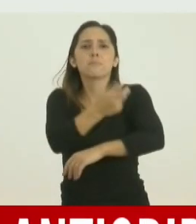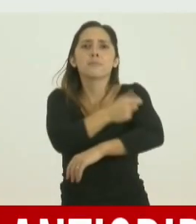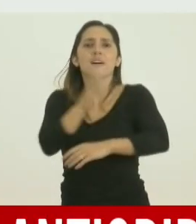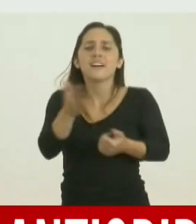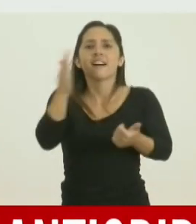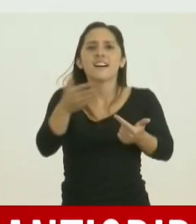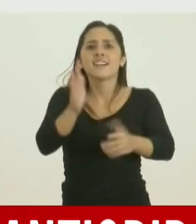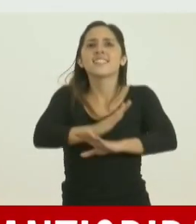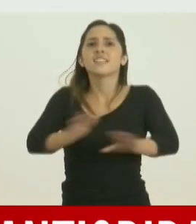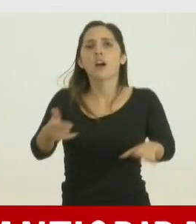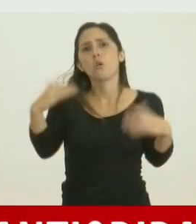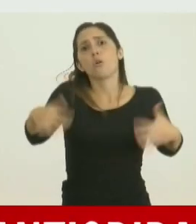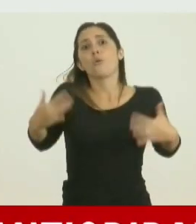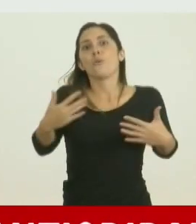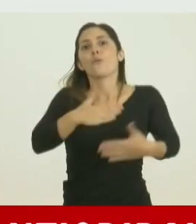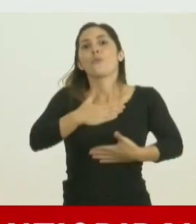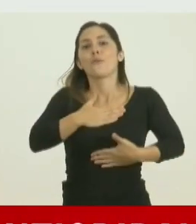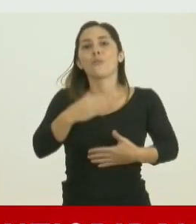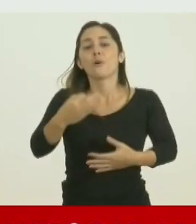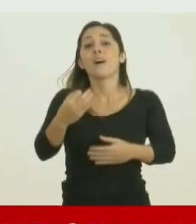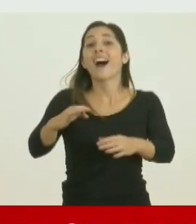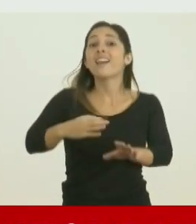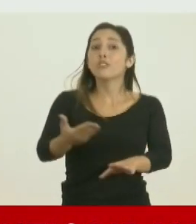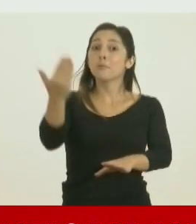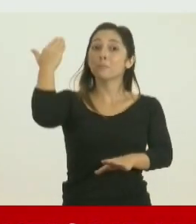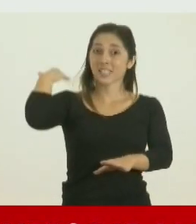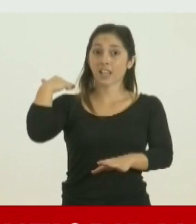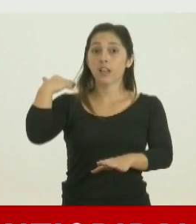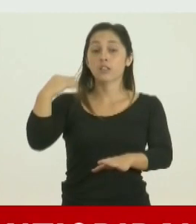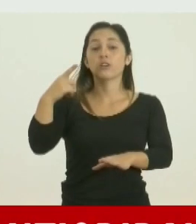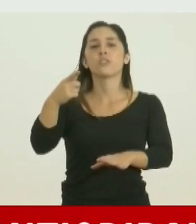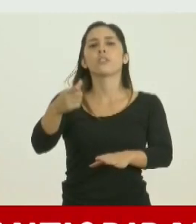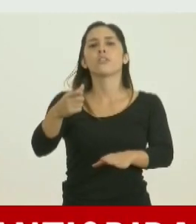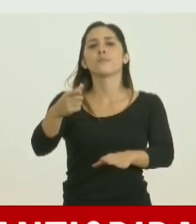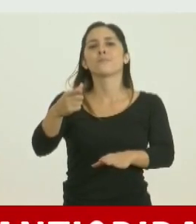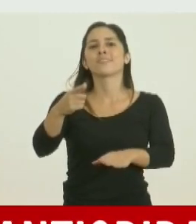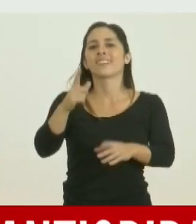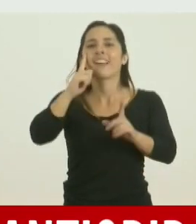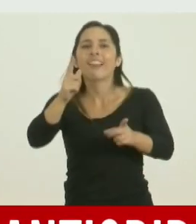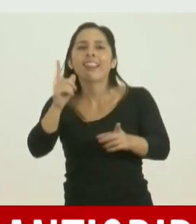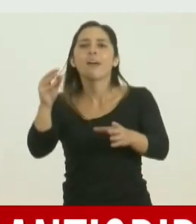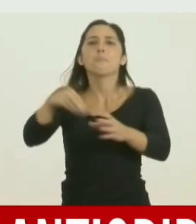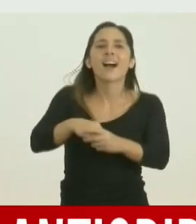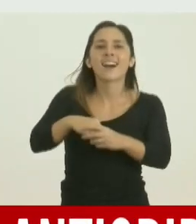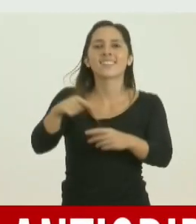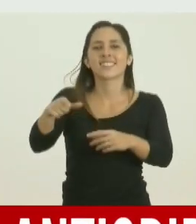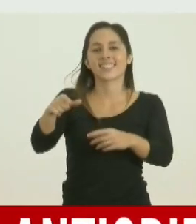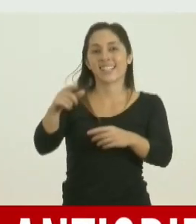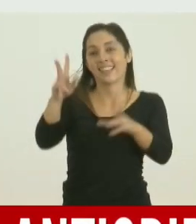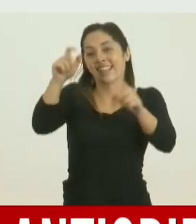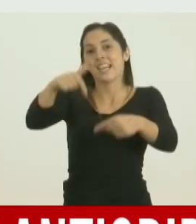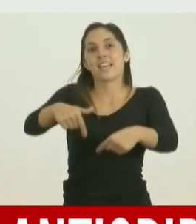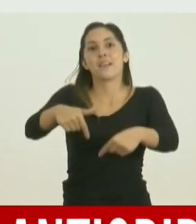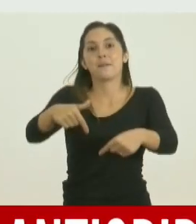Esto es un hecho auspicioso porque el año pasado sin el riesgo o el agregado de las cuestiones que están